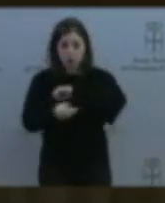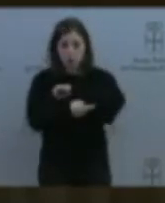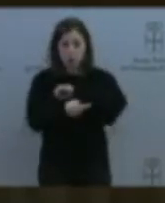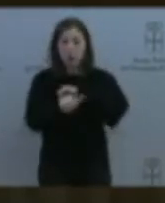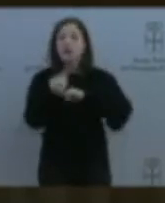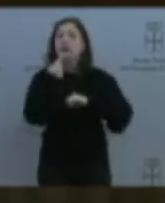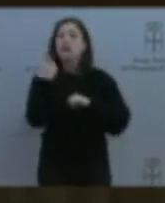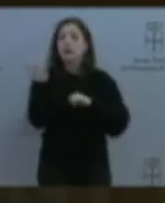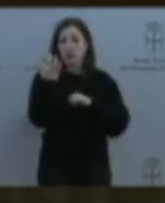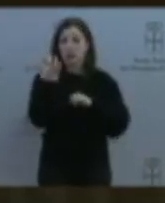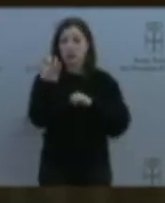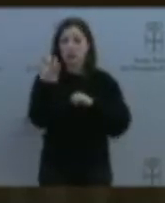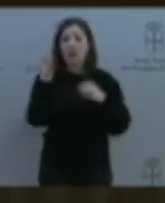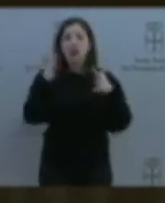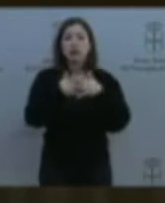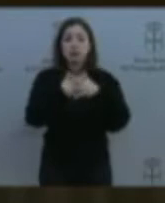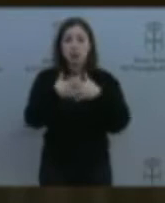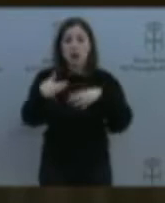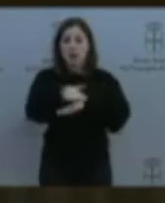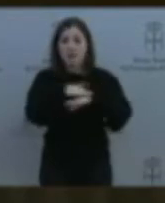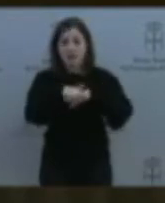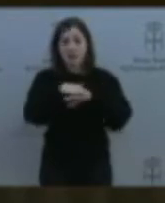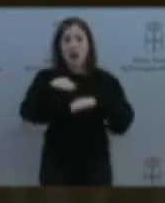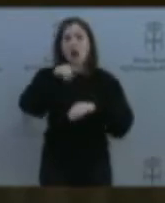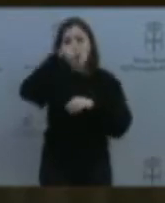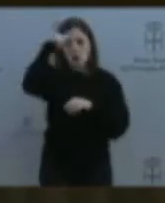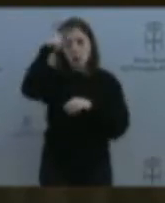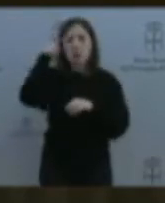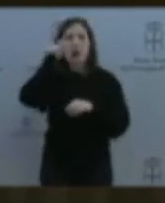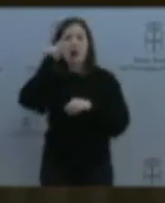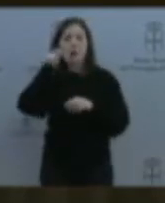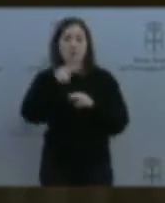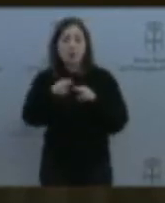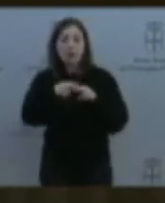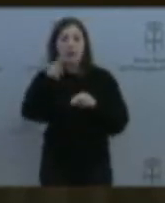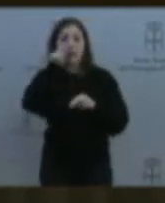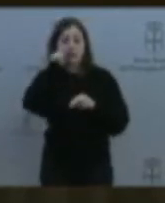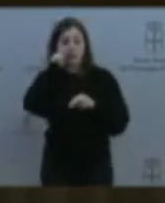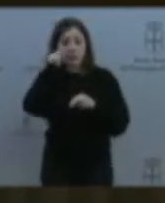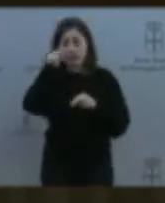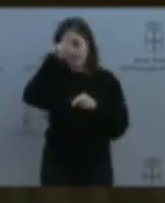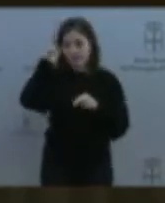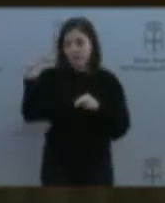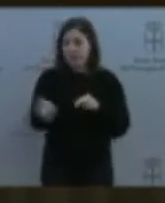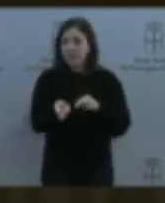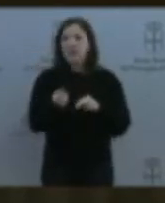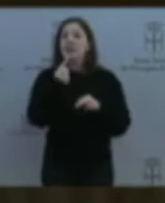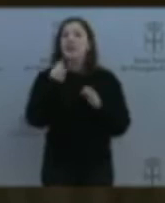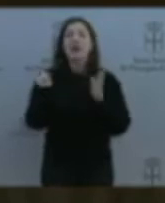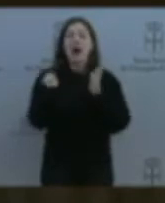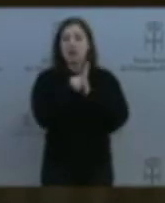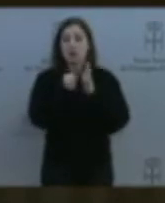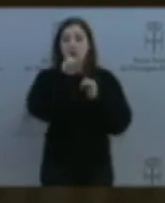la Consejería de Cultura, Política, Lingüística y Turismo, determina en el artículo 14, apartado, que dentro de las funciones